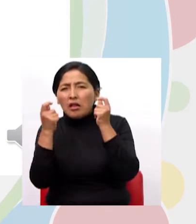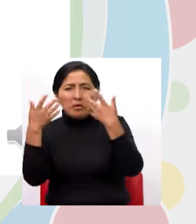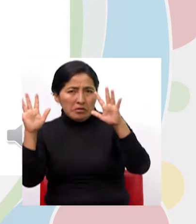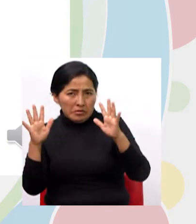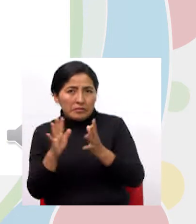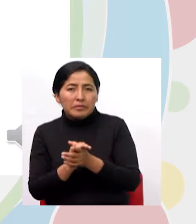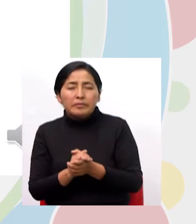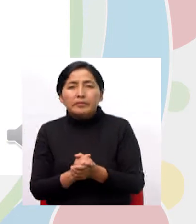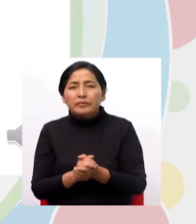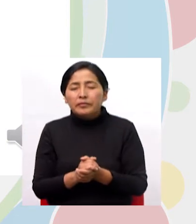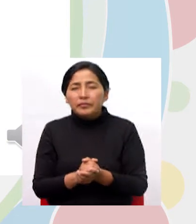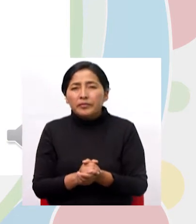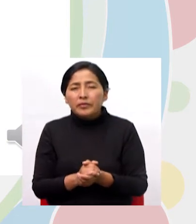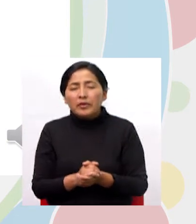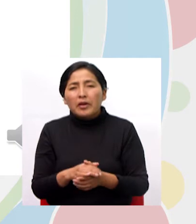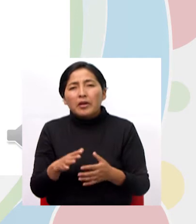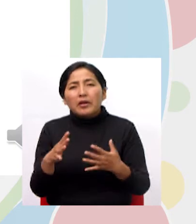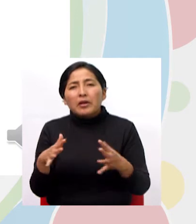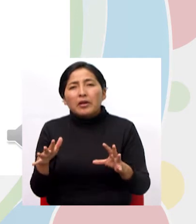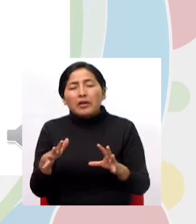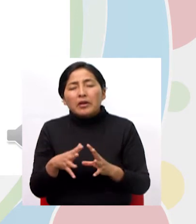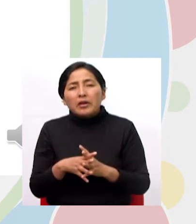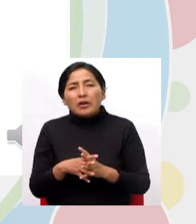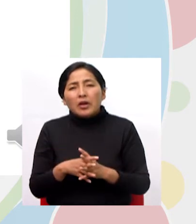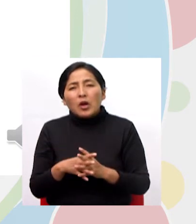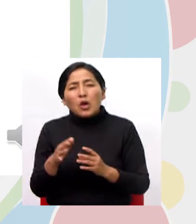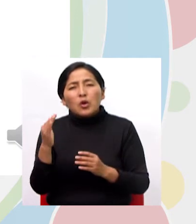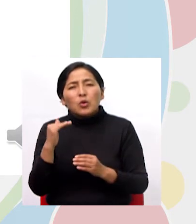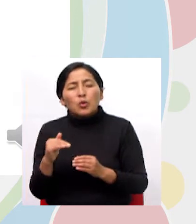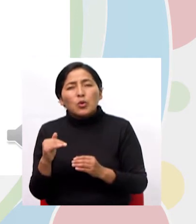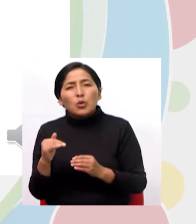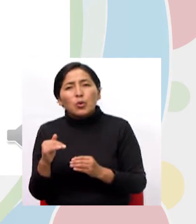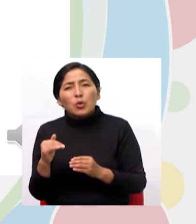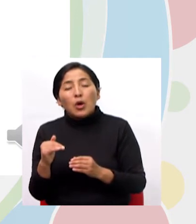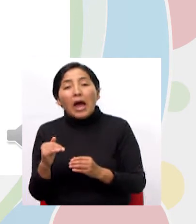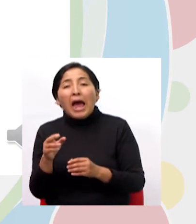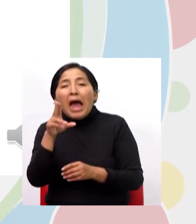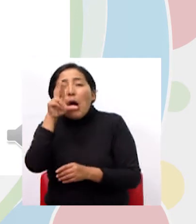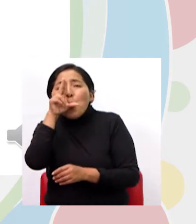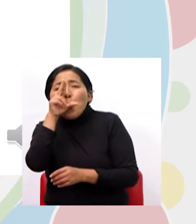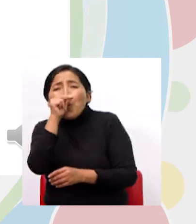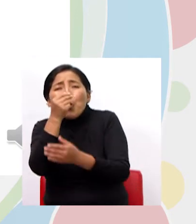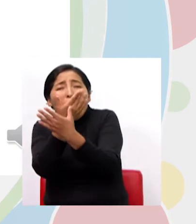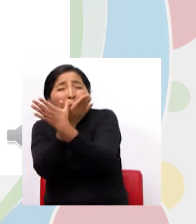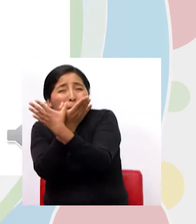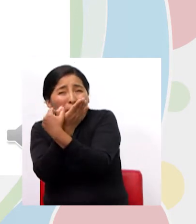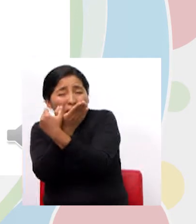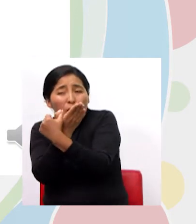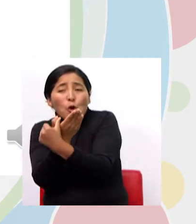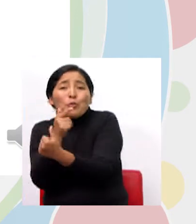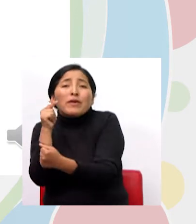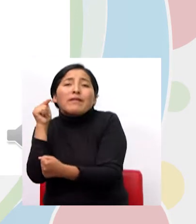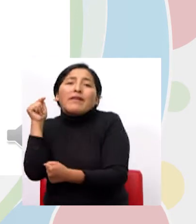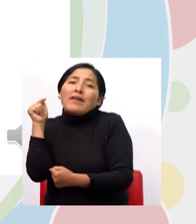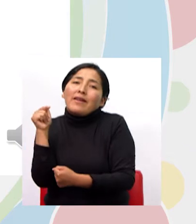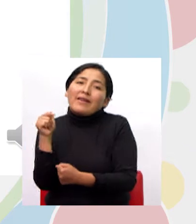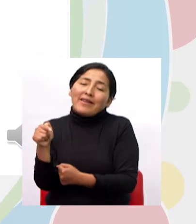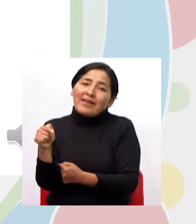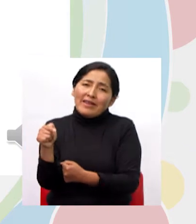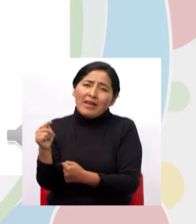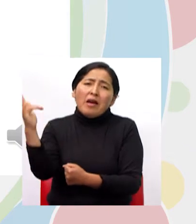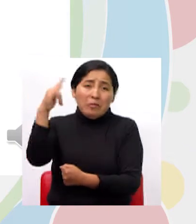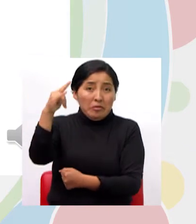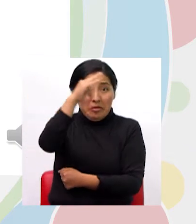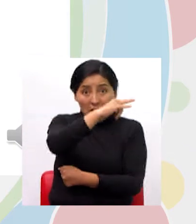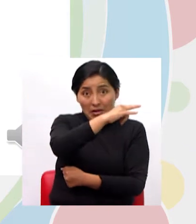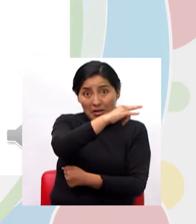dicho que pertenece a la clase terrestre allá abajito está una paloma ¿corresponderá la paloma a